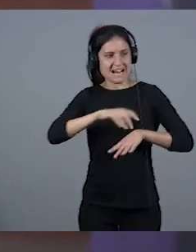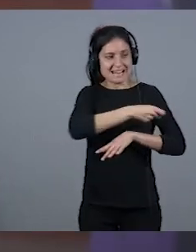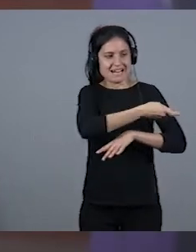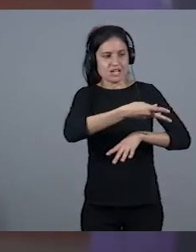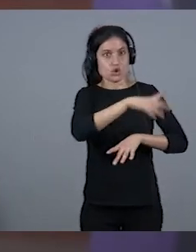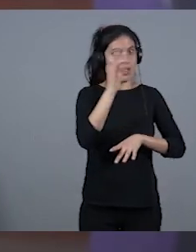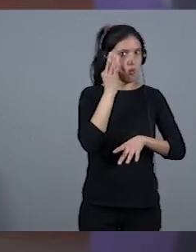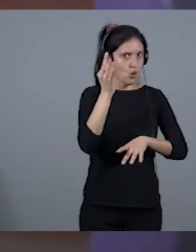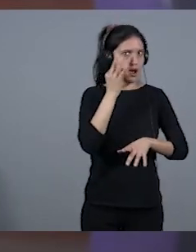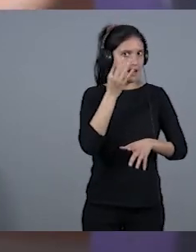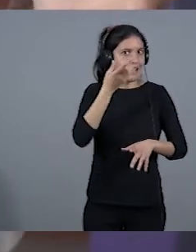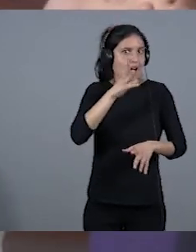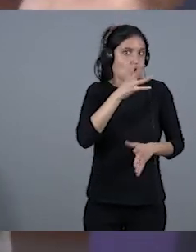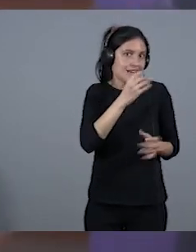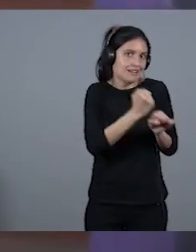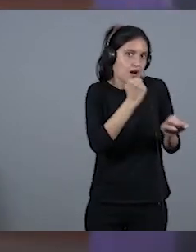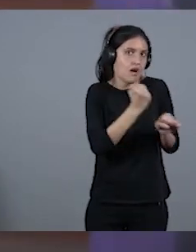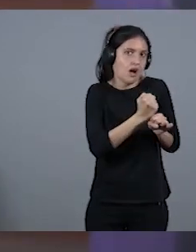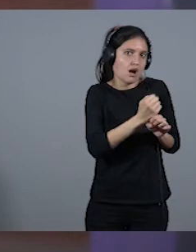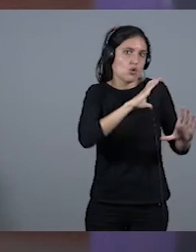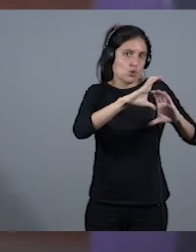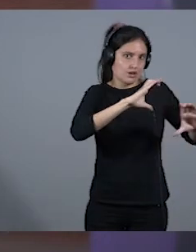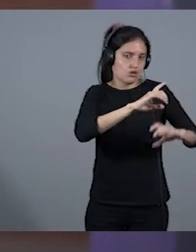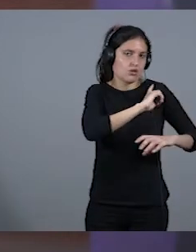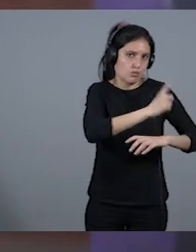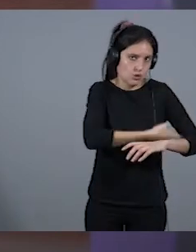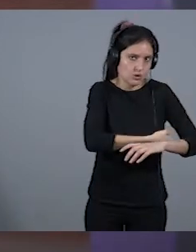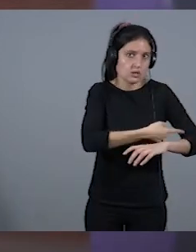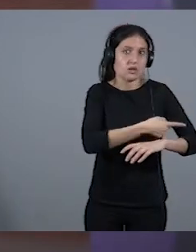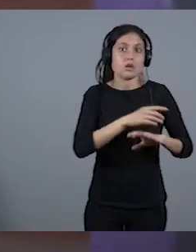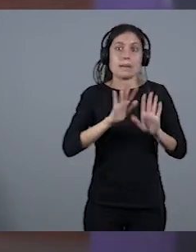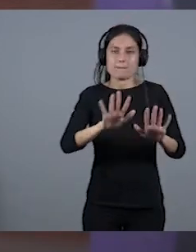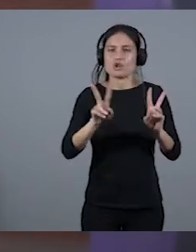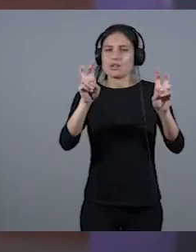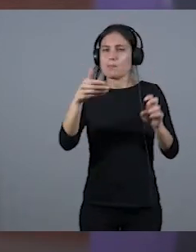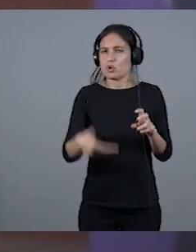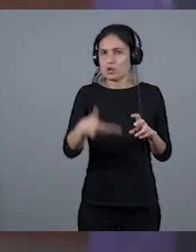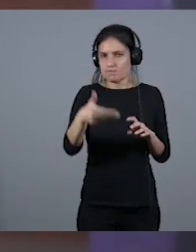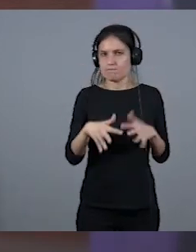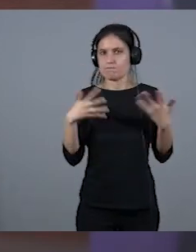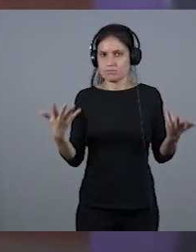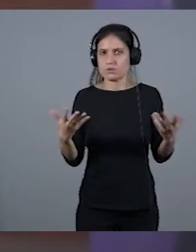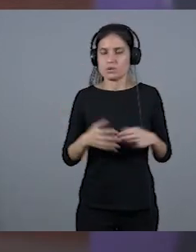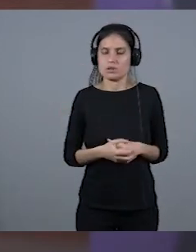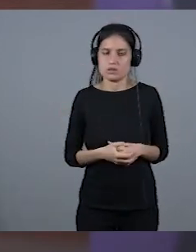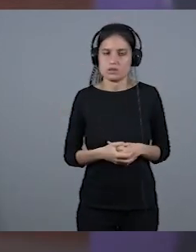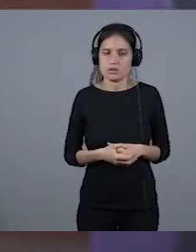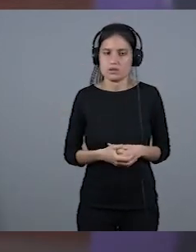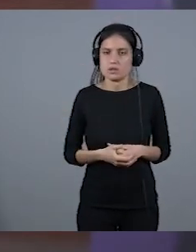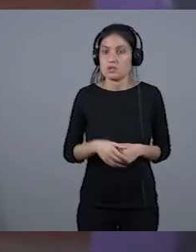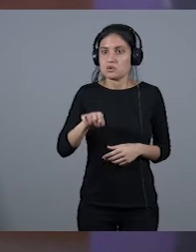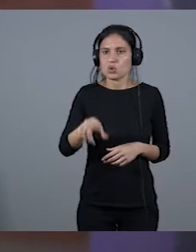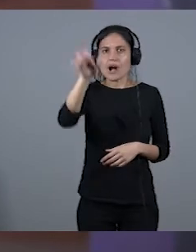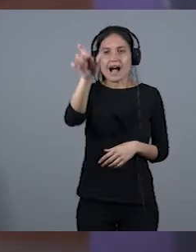comunicación en el deporte, pero la cuestión de fondo es por qué cuestiona a una persona